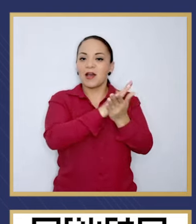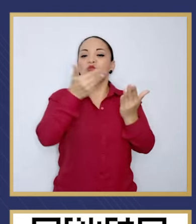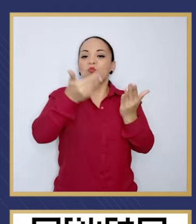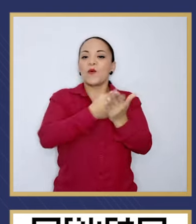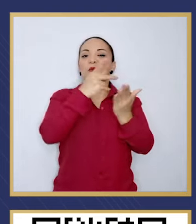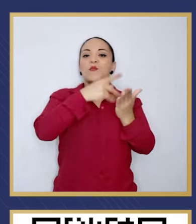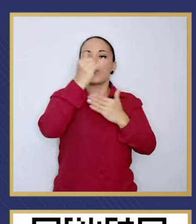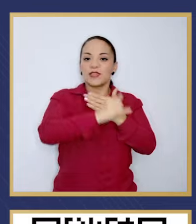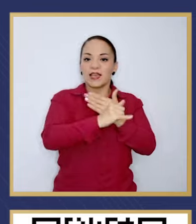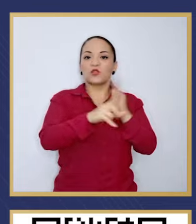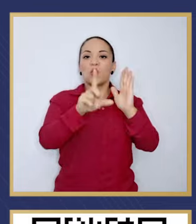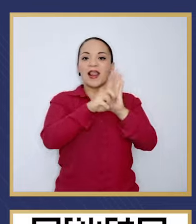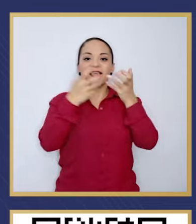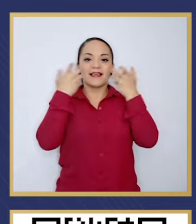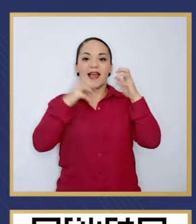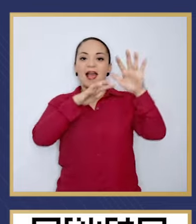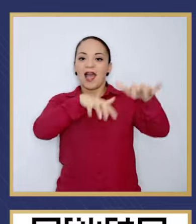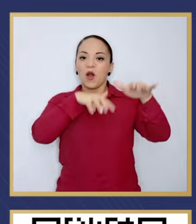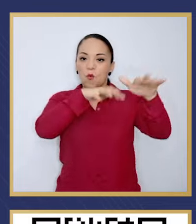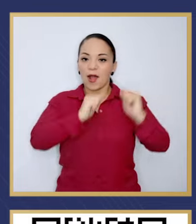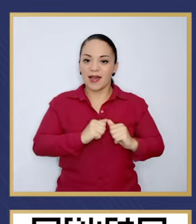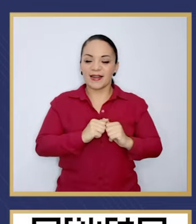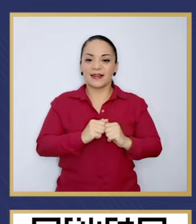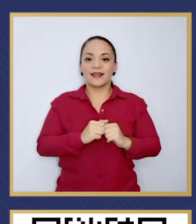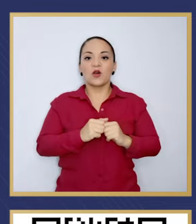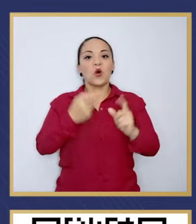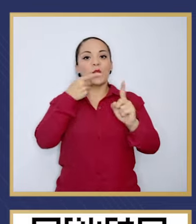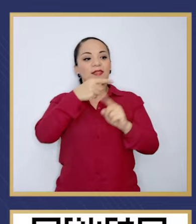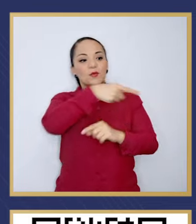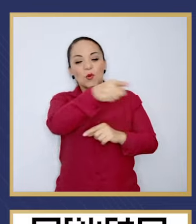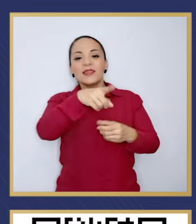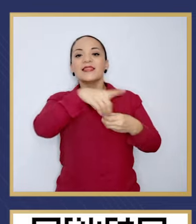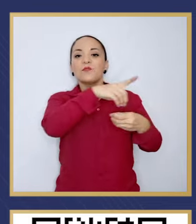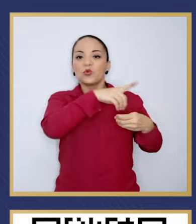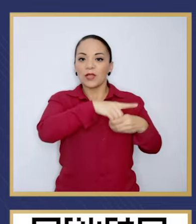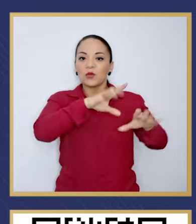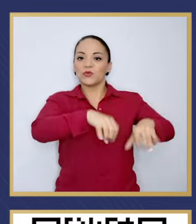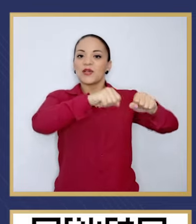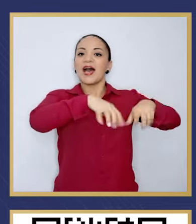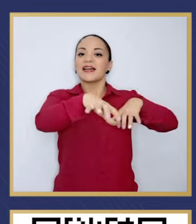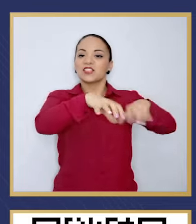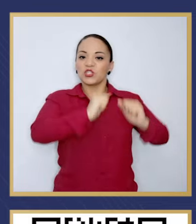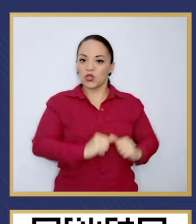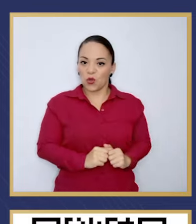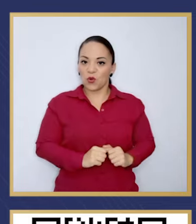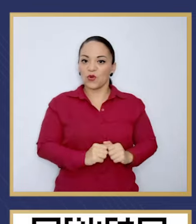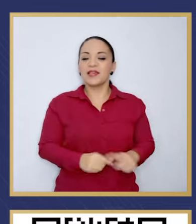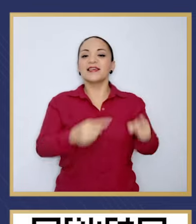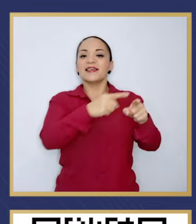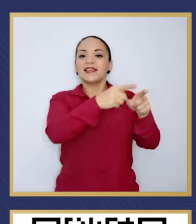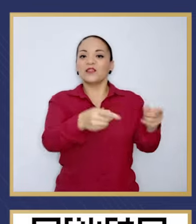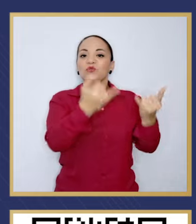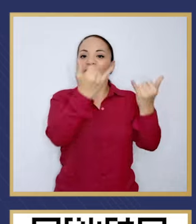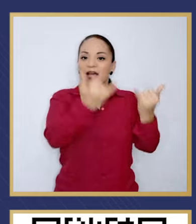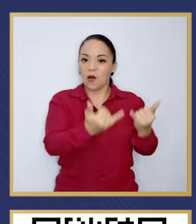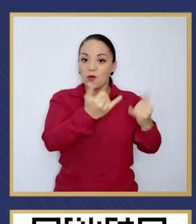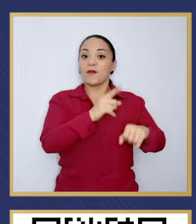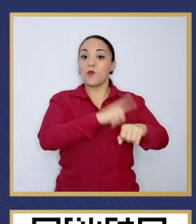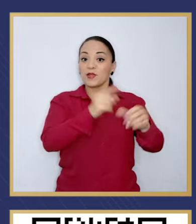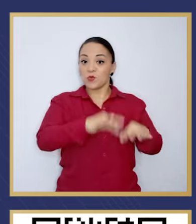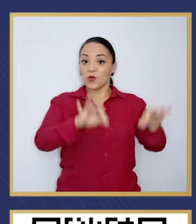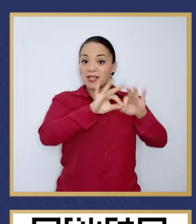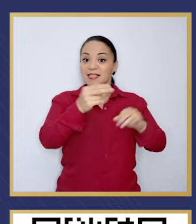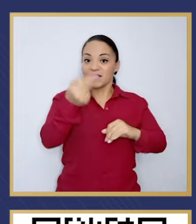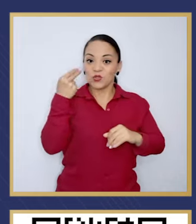nuevo proyecto de Ley Jaguar para que los diputados tomen acción y se pongan en este momento